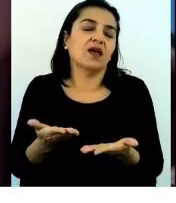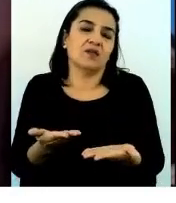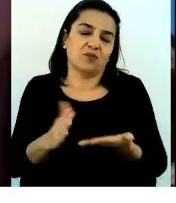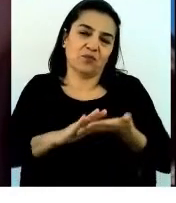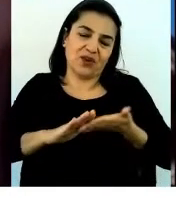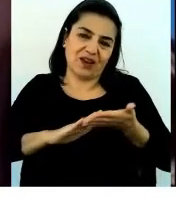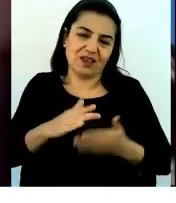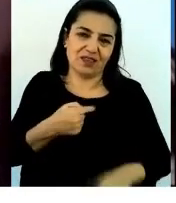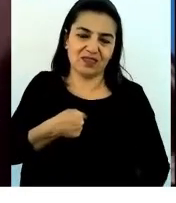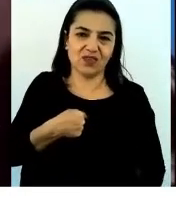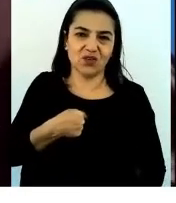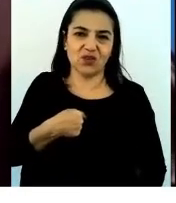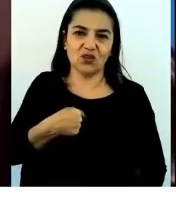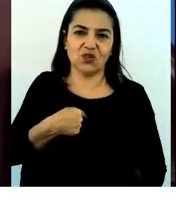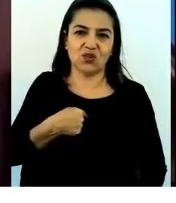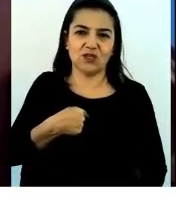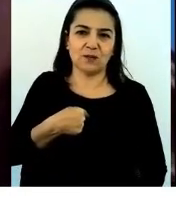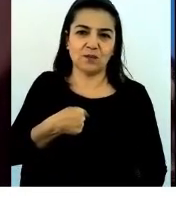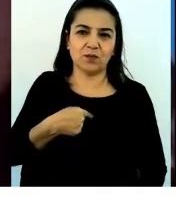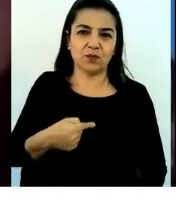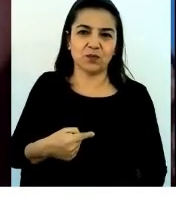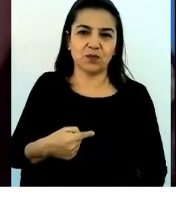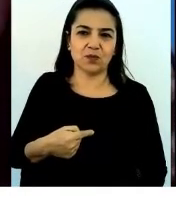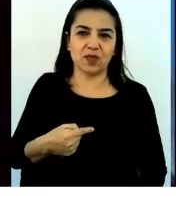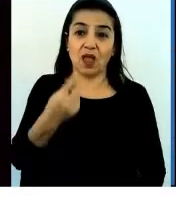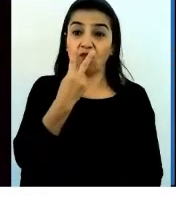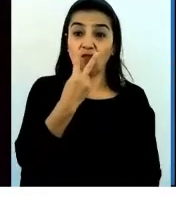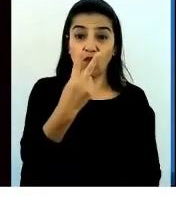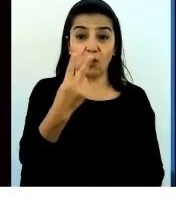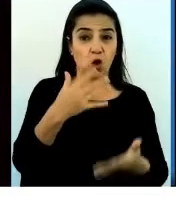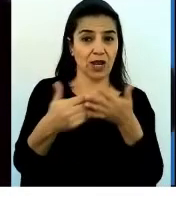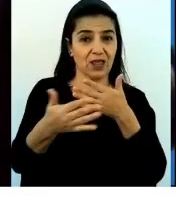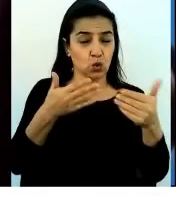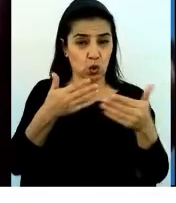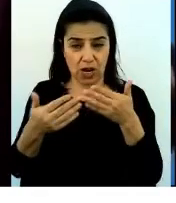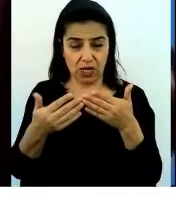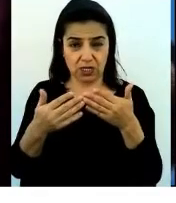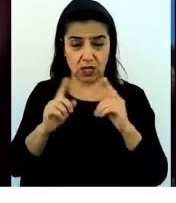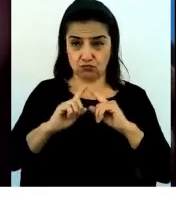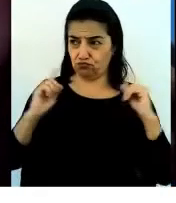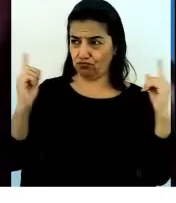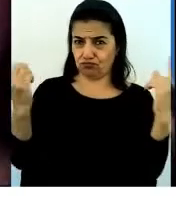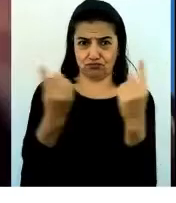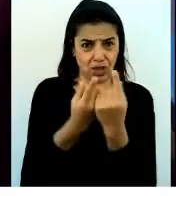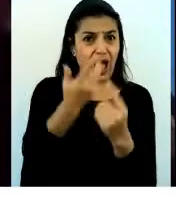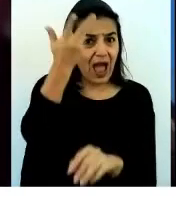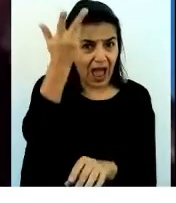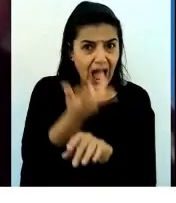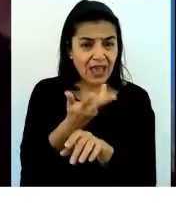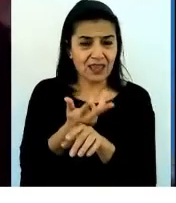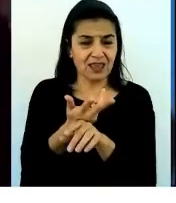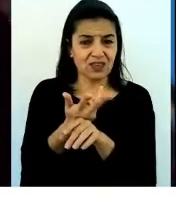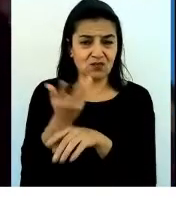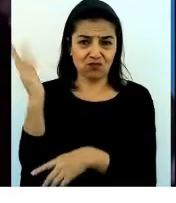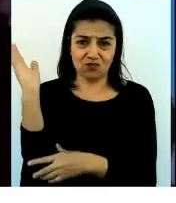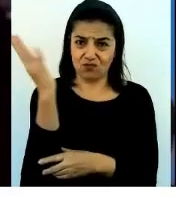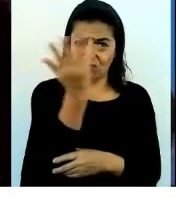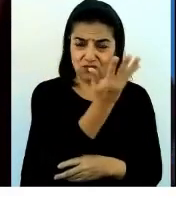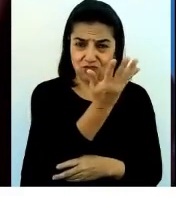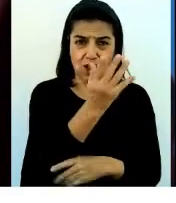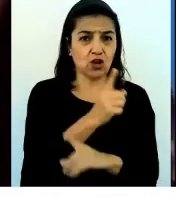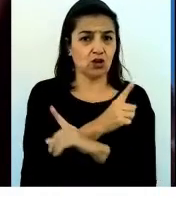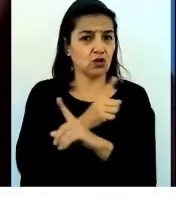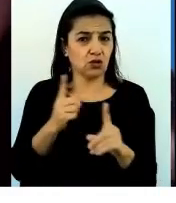yo, si vemos en la naturaleza, todo eso existe. En la naturaleza no es simple. La